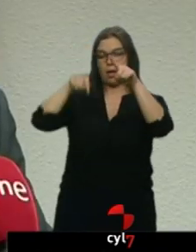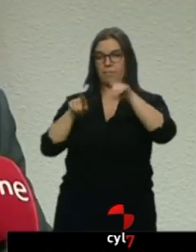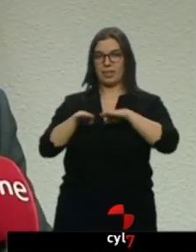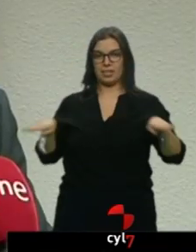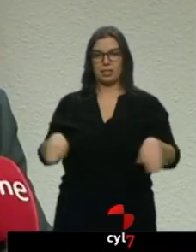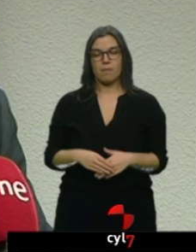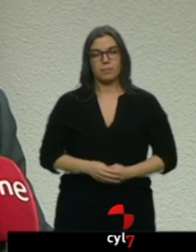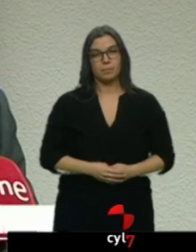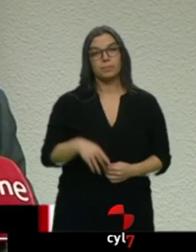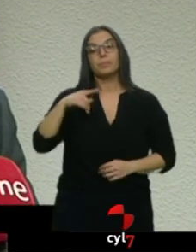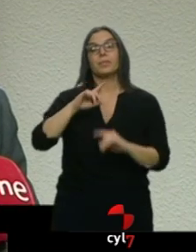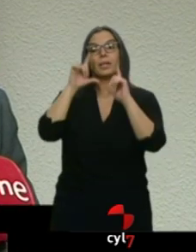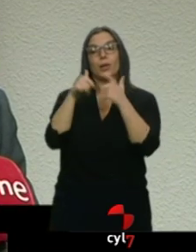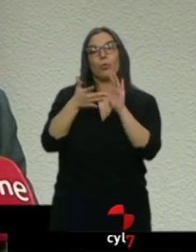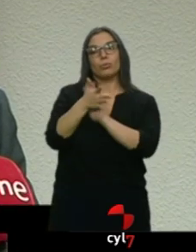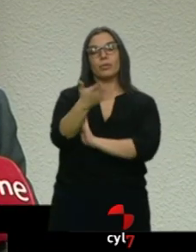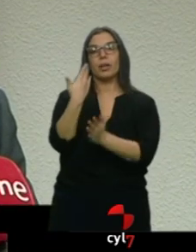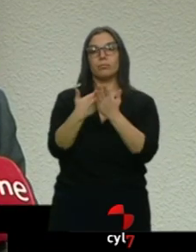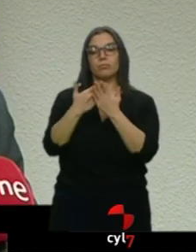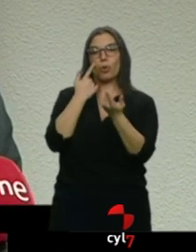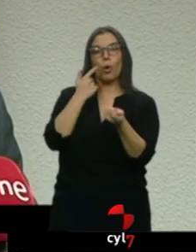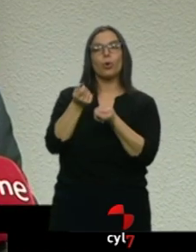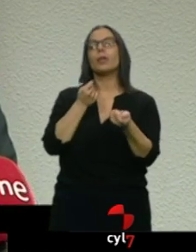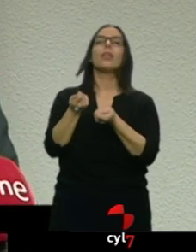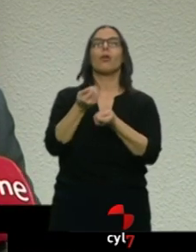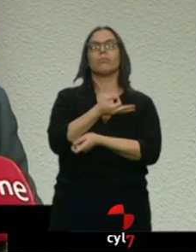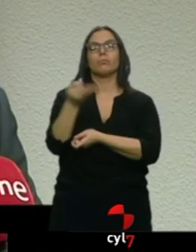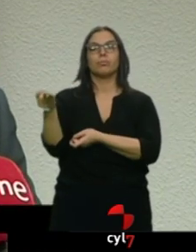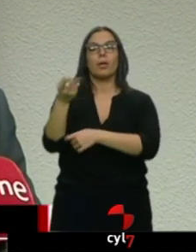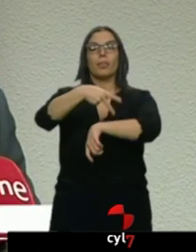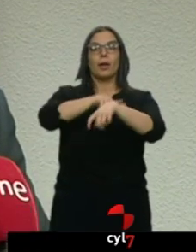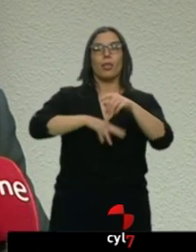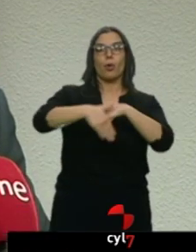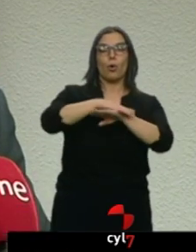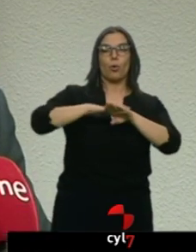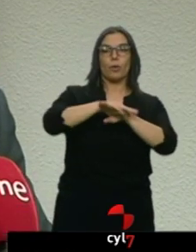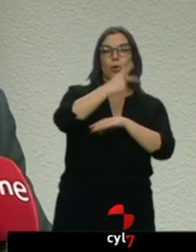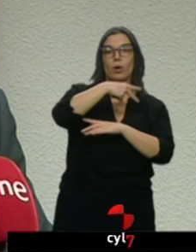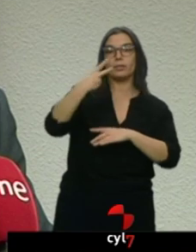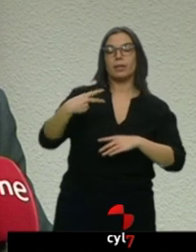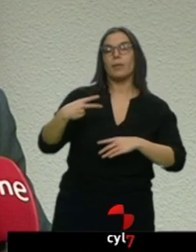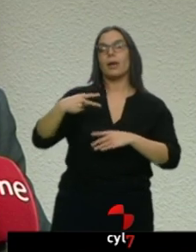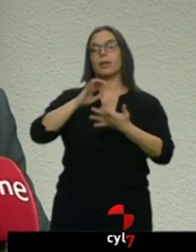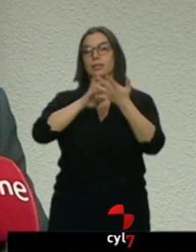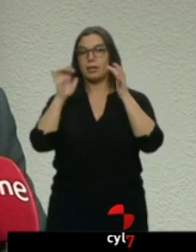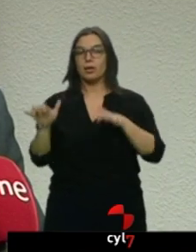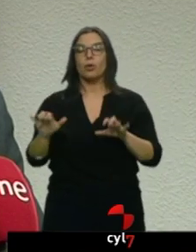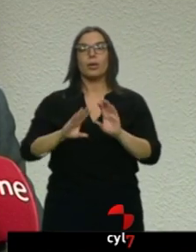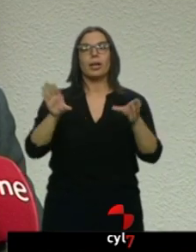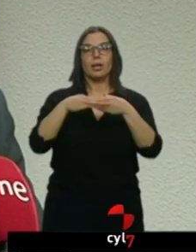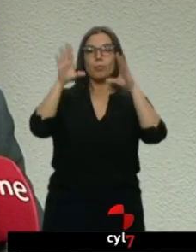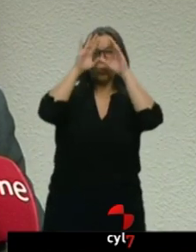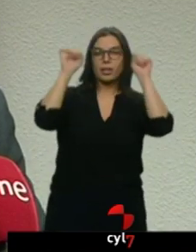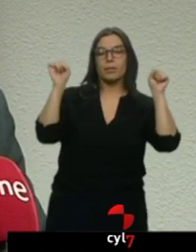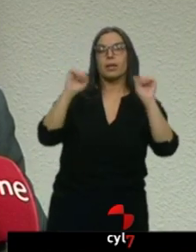manifiesto la coordinación que hay entre las delegaciones del Gobierno de Cantabria y de Castilla y de León, de los equipos de Guardia Civil, de los equipos